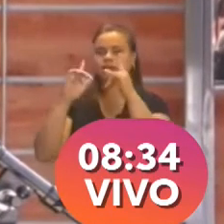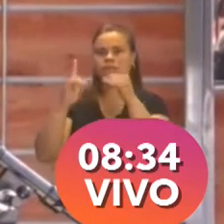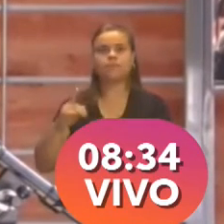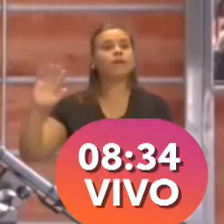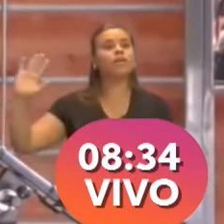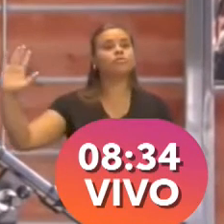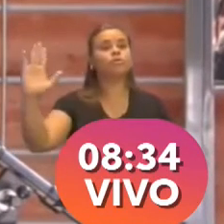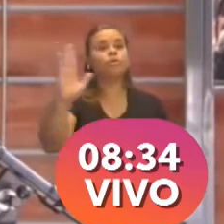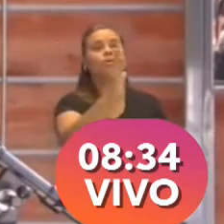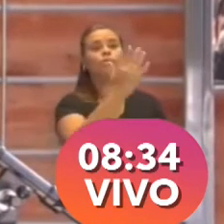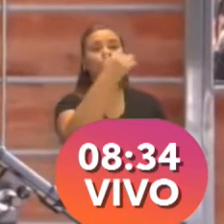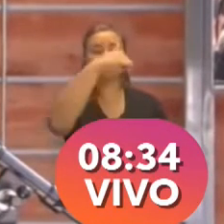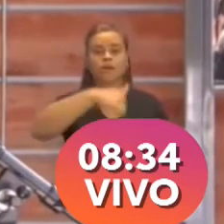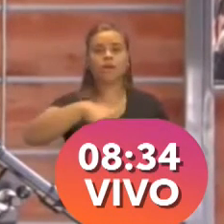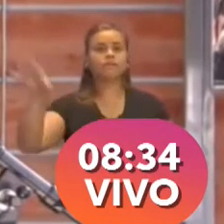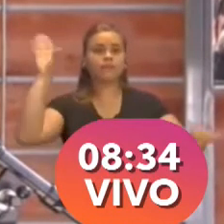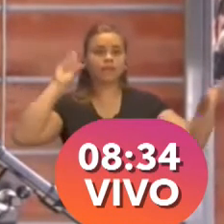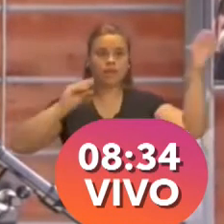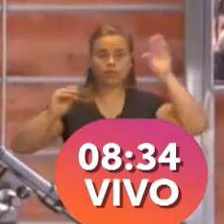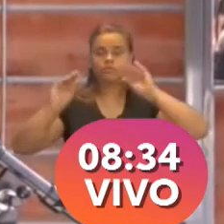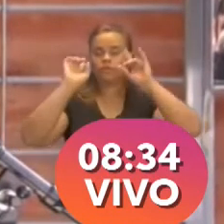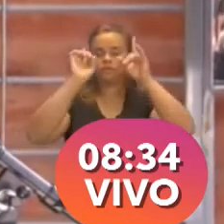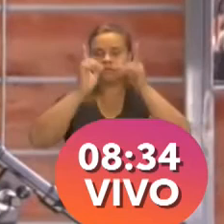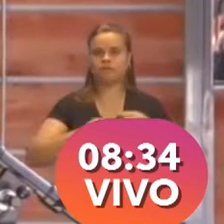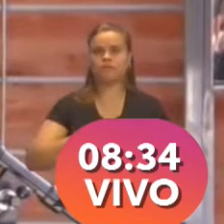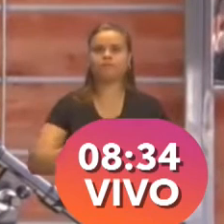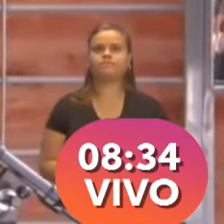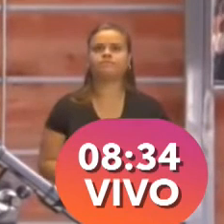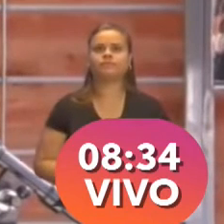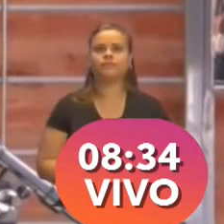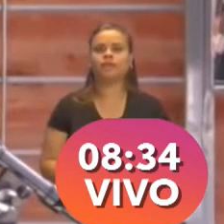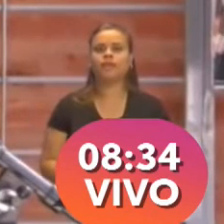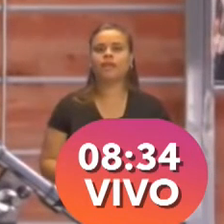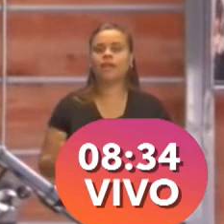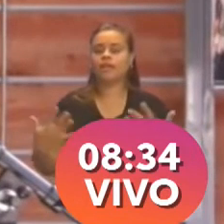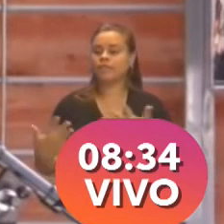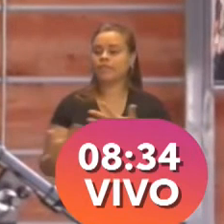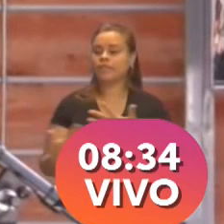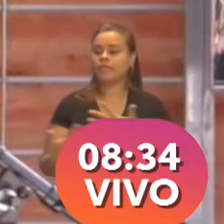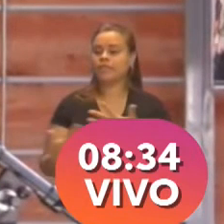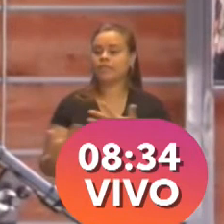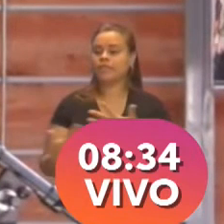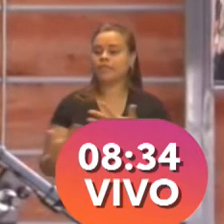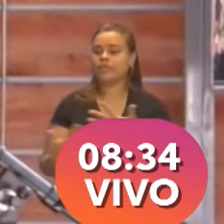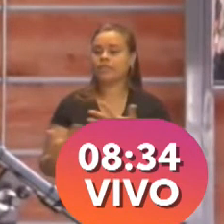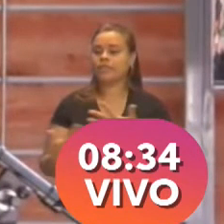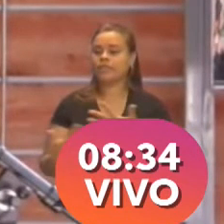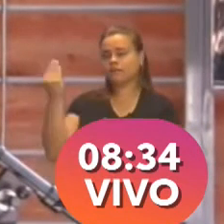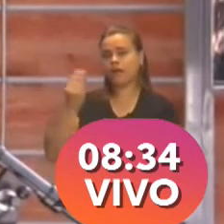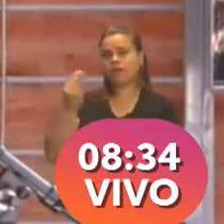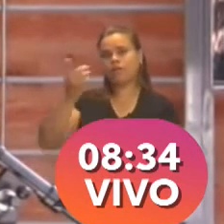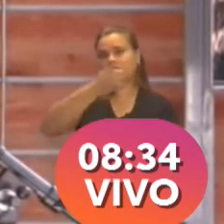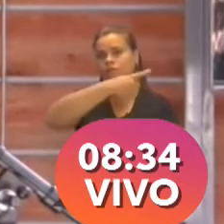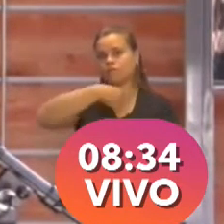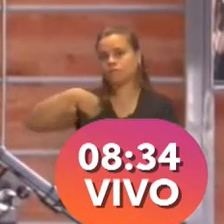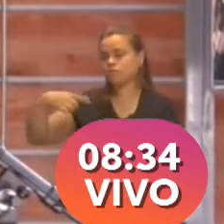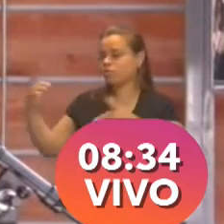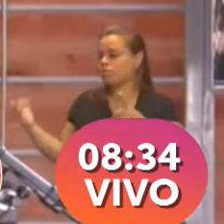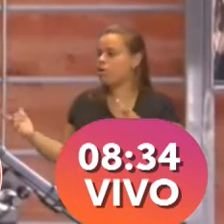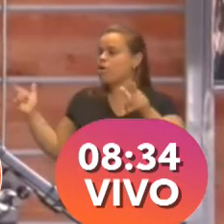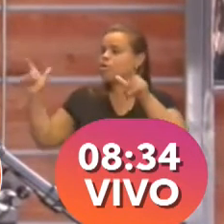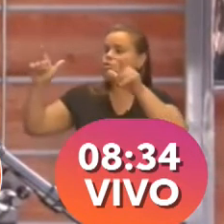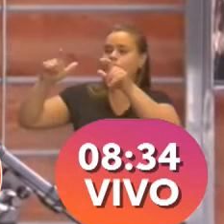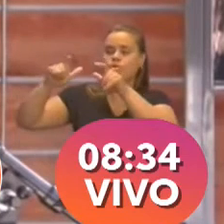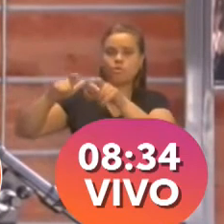escuchando. El día sábado nosotros tuvimos una agenda de trabajo con las distintas áreas